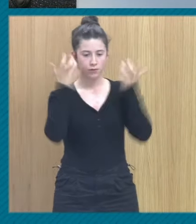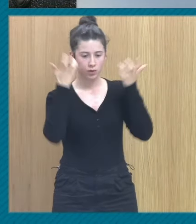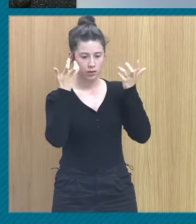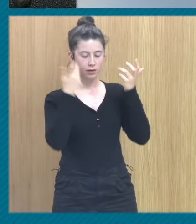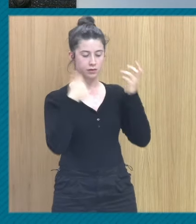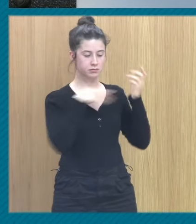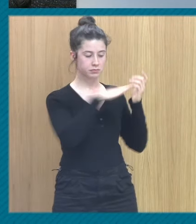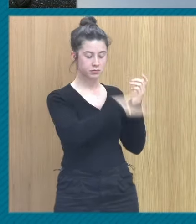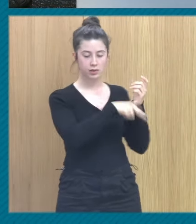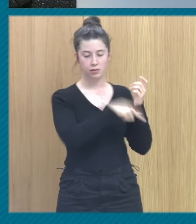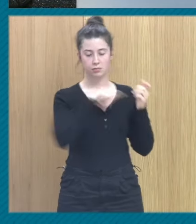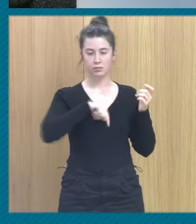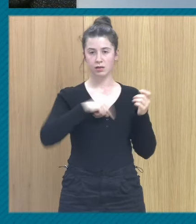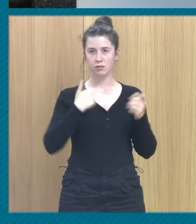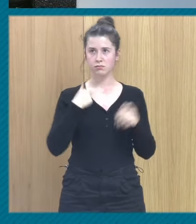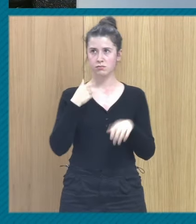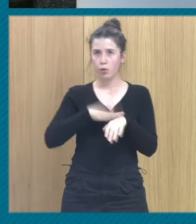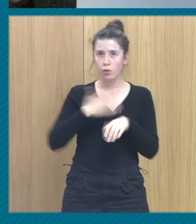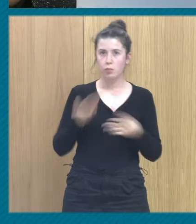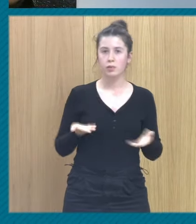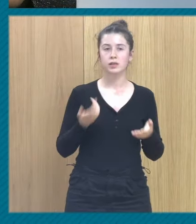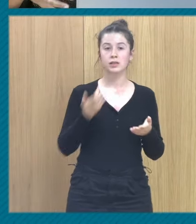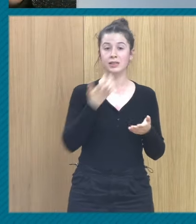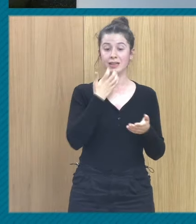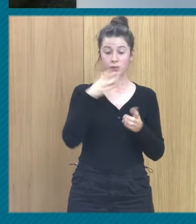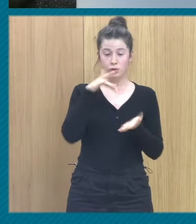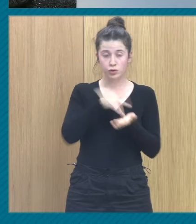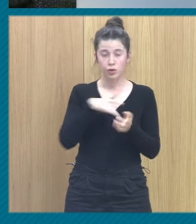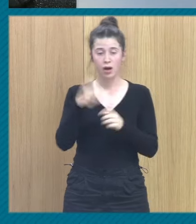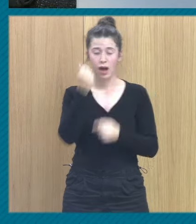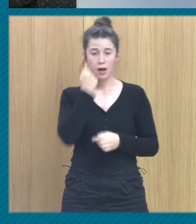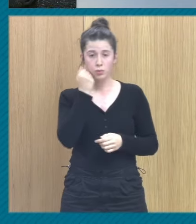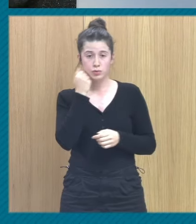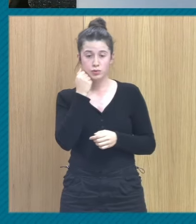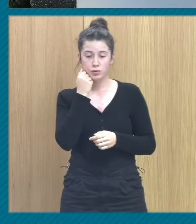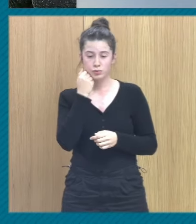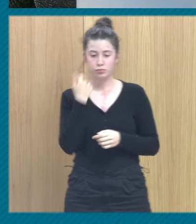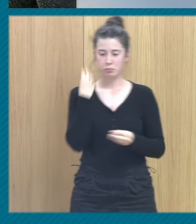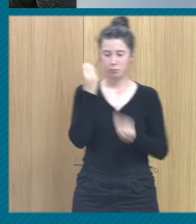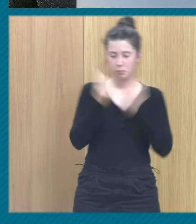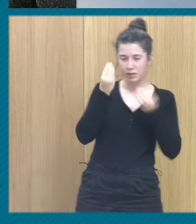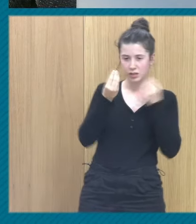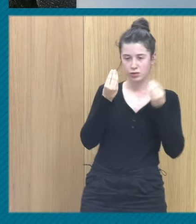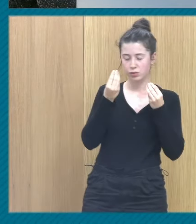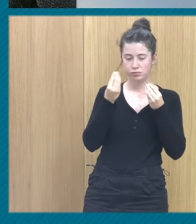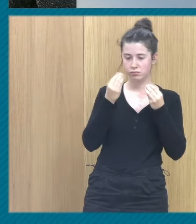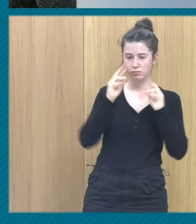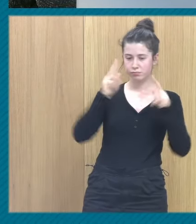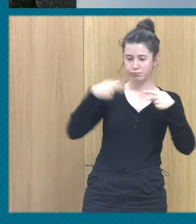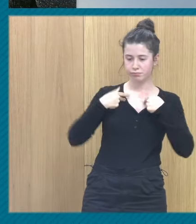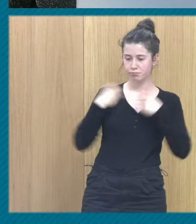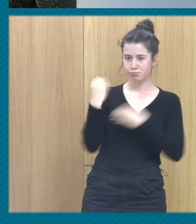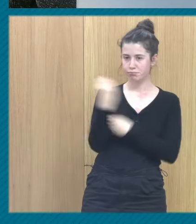y que estás enfadado con ellos pues cuando les abusan es porque piensan que no son dignos cuando no les cuidan